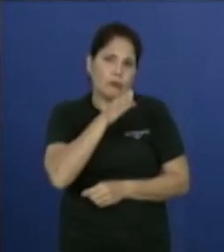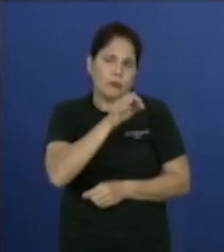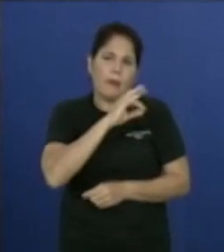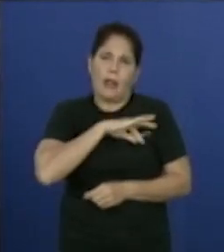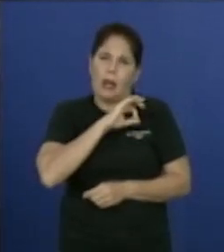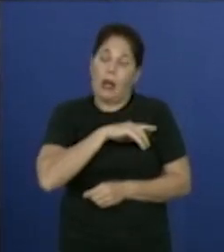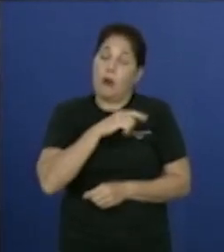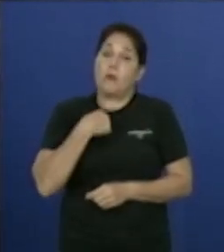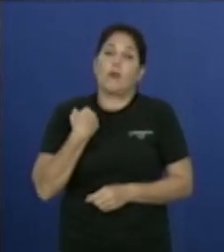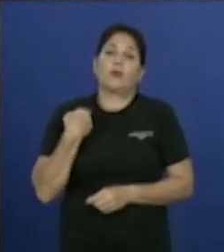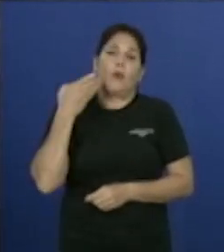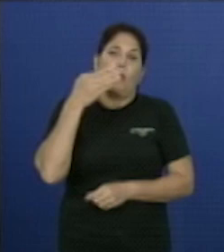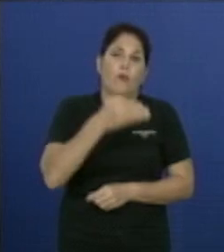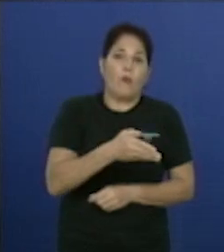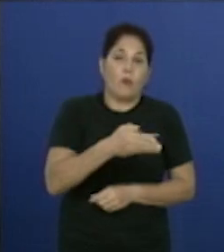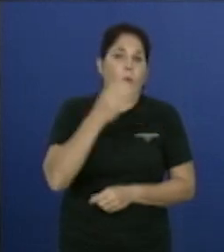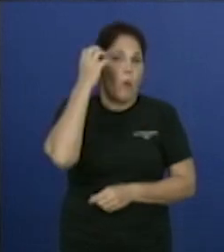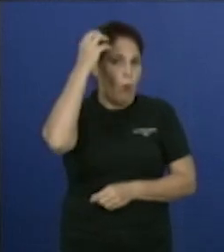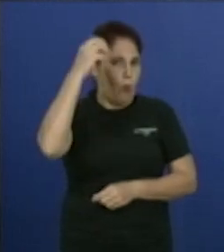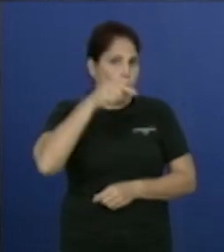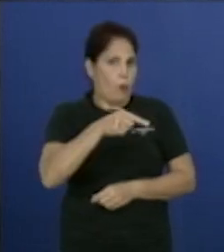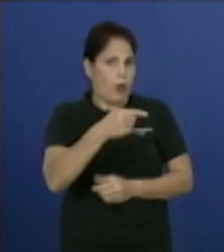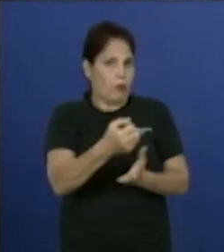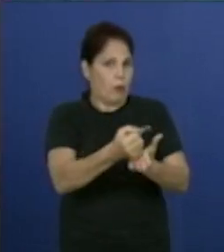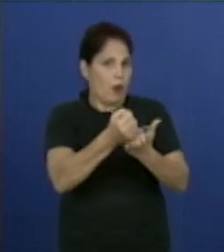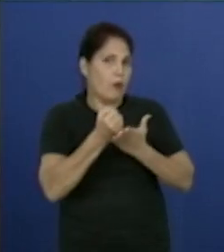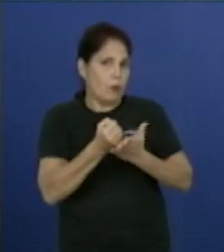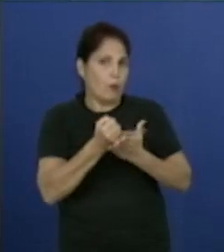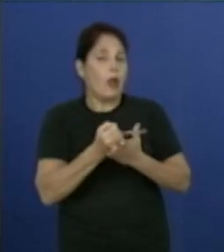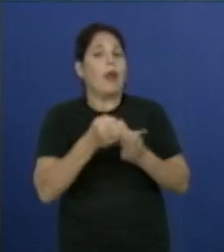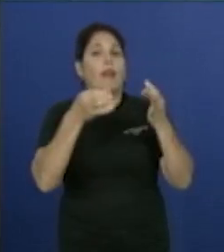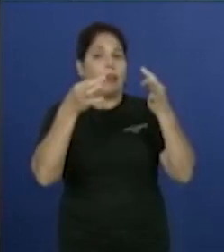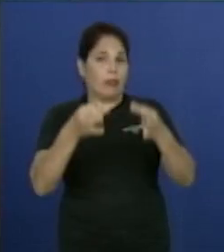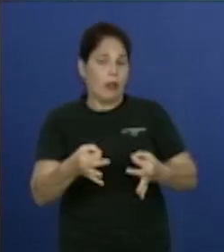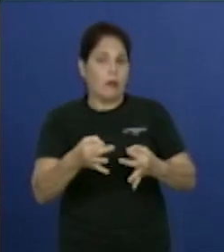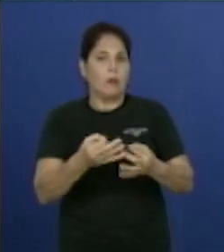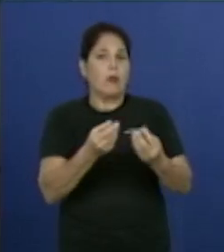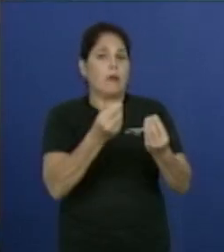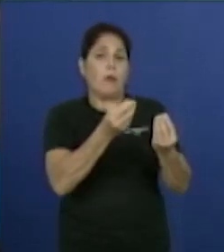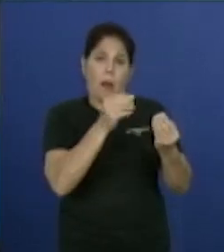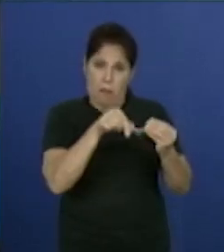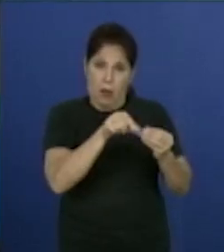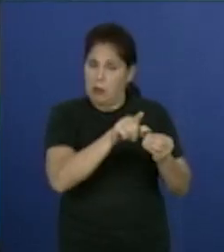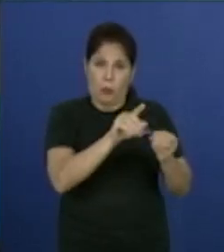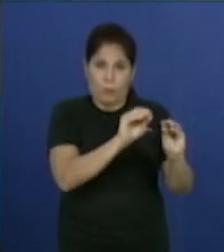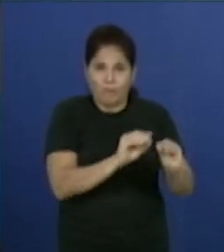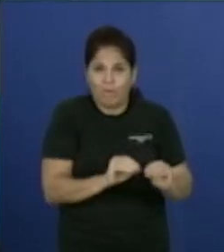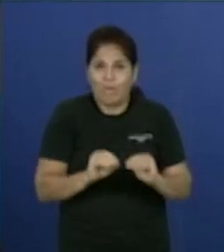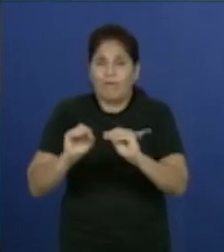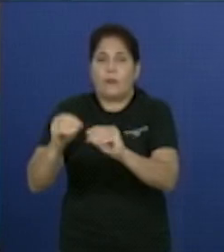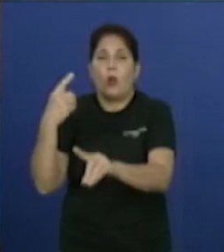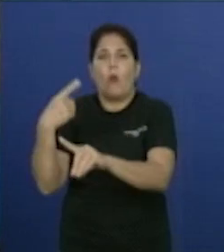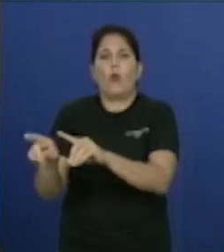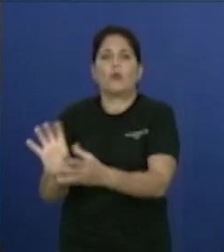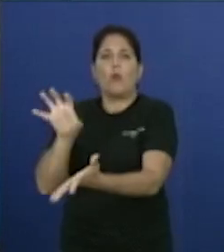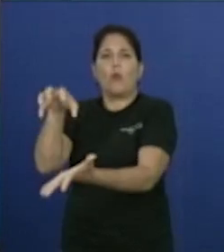nos presentamos ante el gobierno, el gobierno determinó traernos para acá para cubrir el peligro de